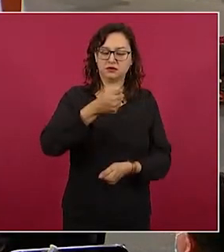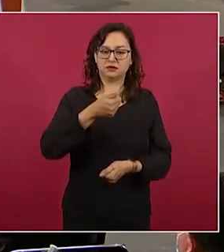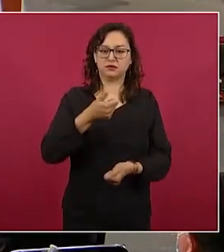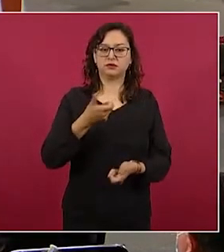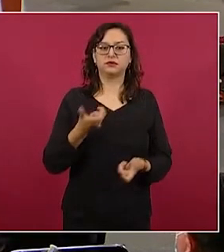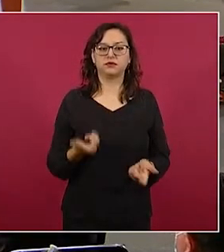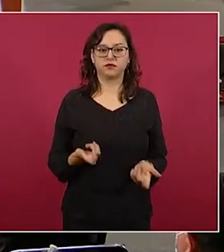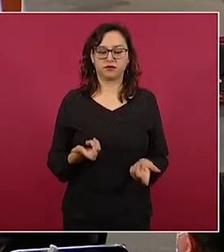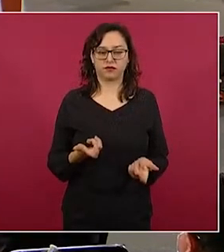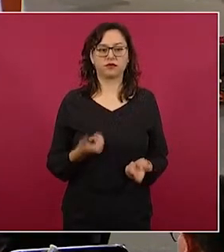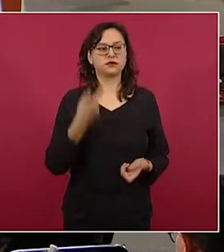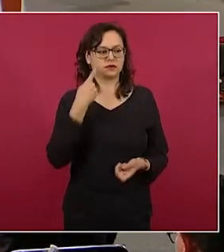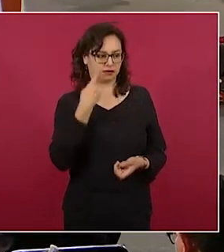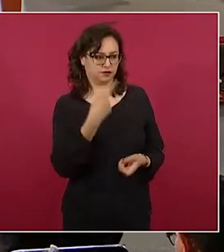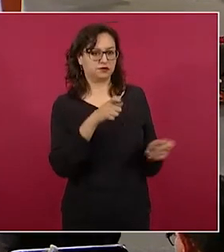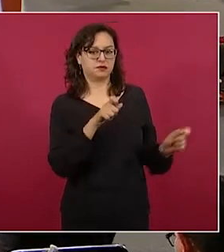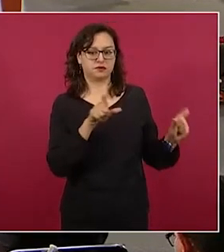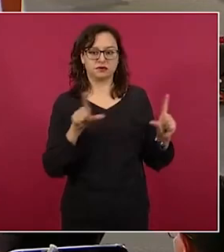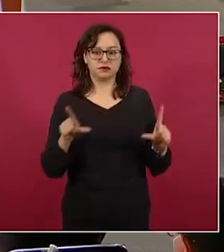A ver, ponlo.